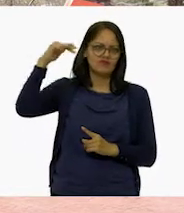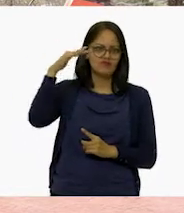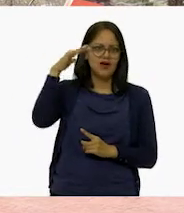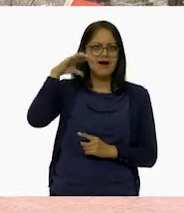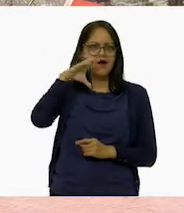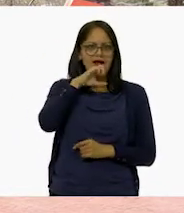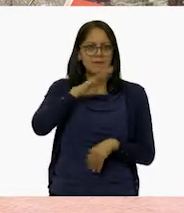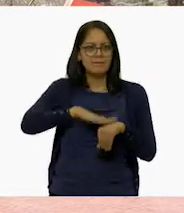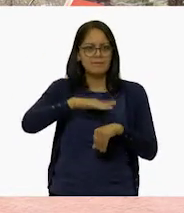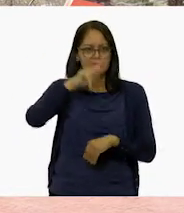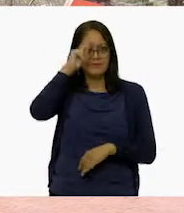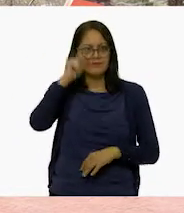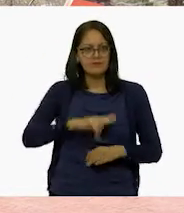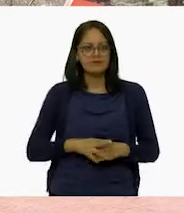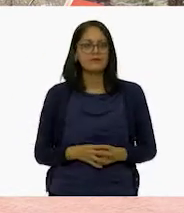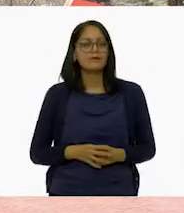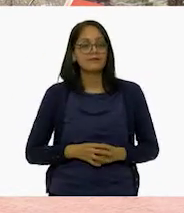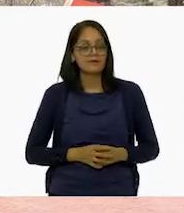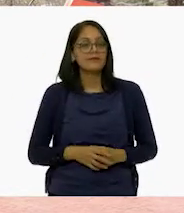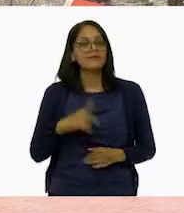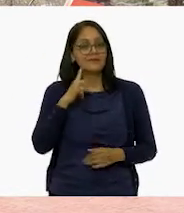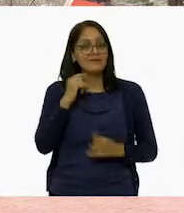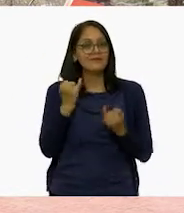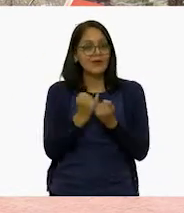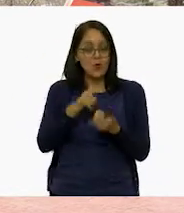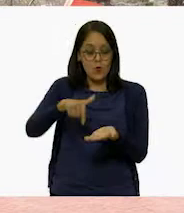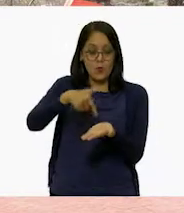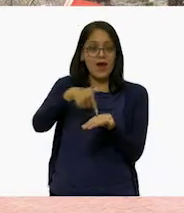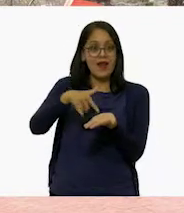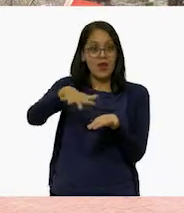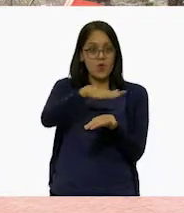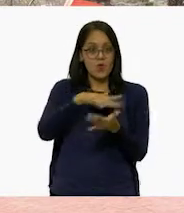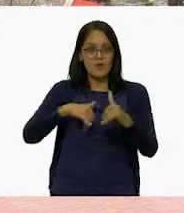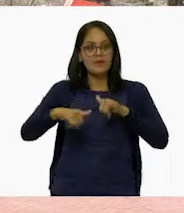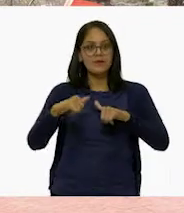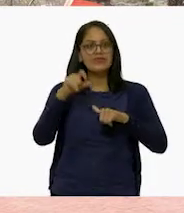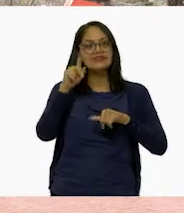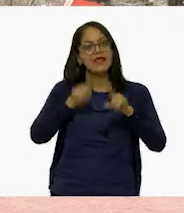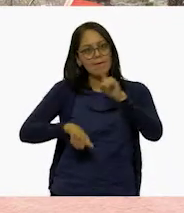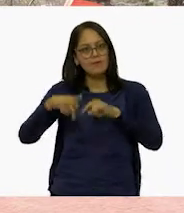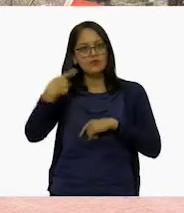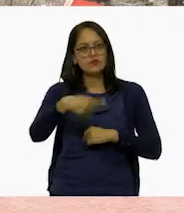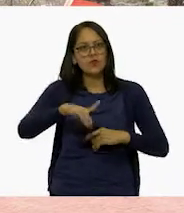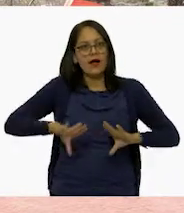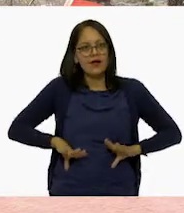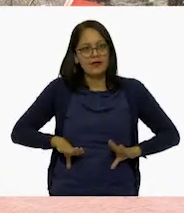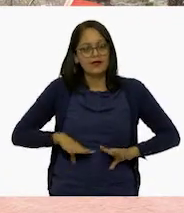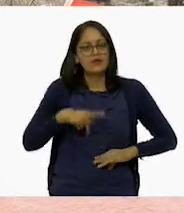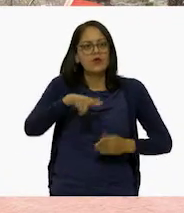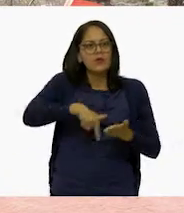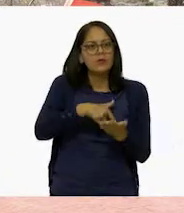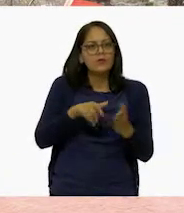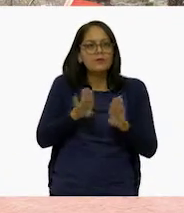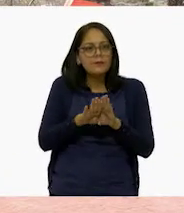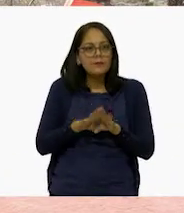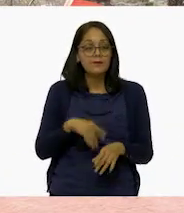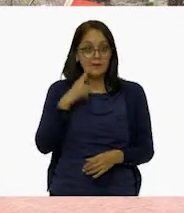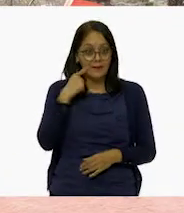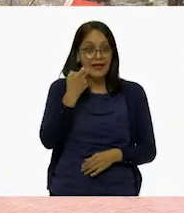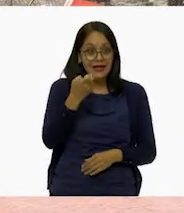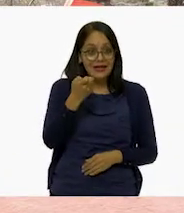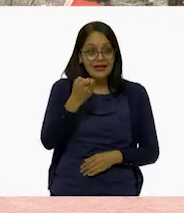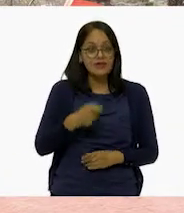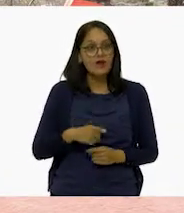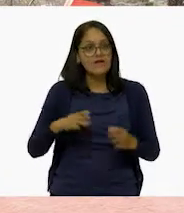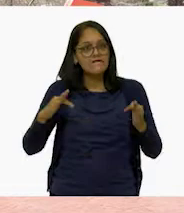Ah, ya entiendo. La localización también influye en las características de cada lugar. Y con esas condiciones,